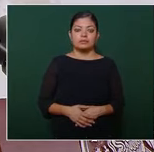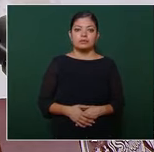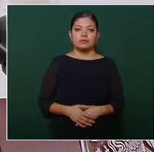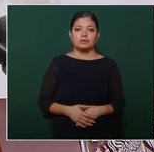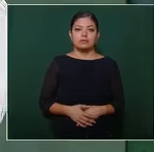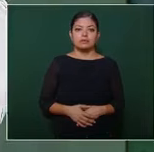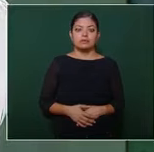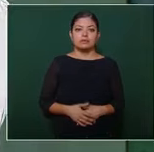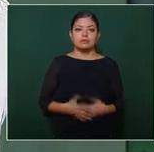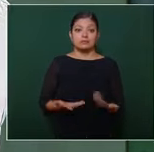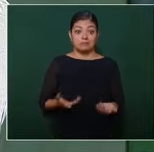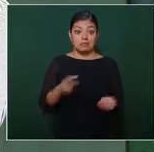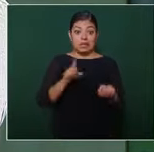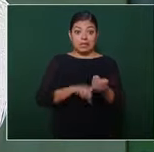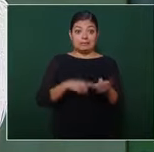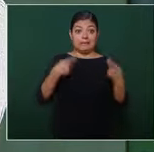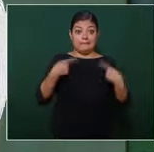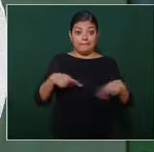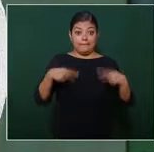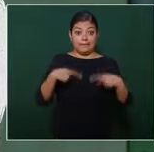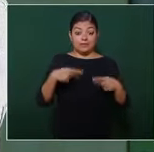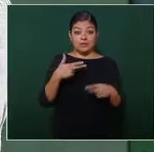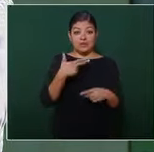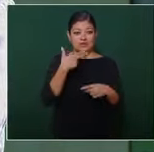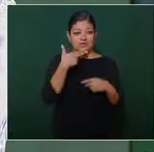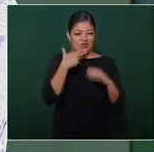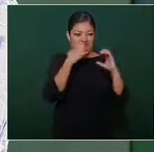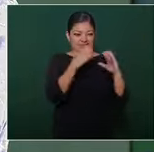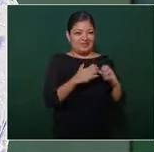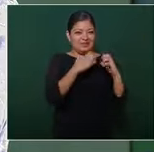los conservadores lo fueron a buscar